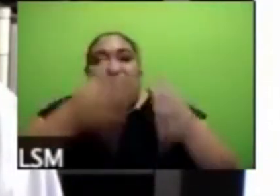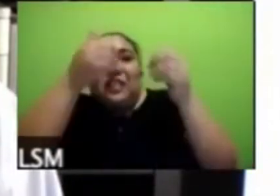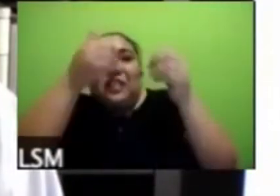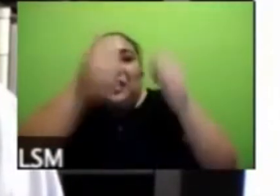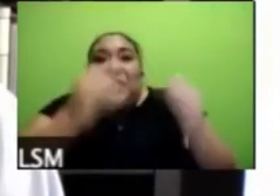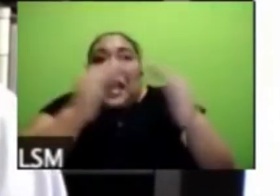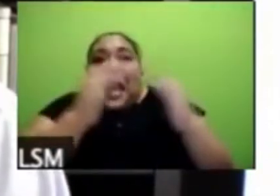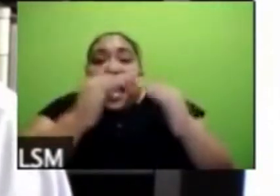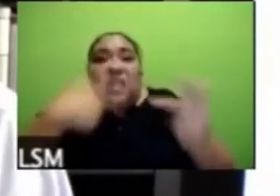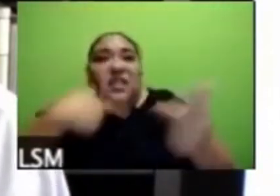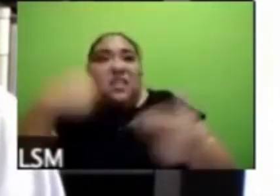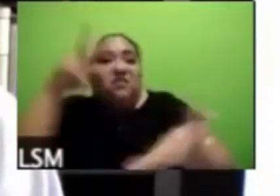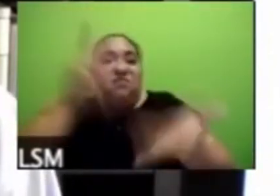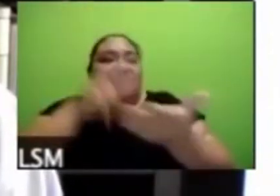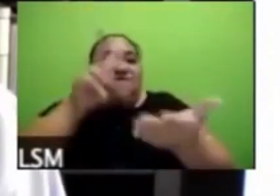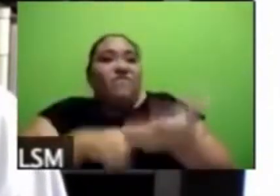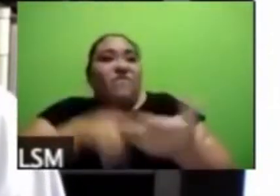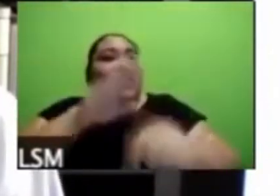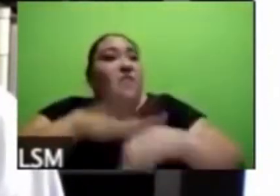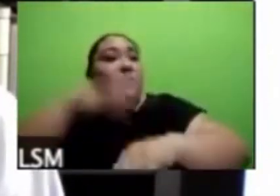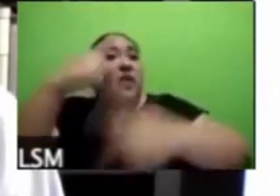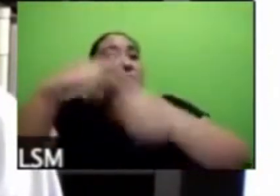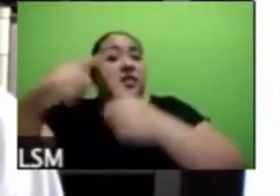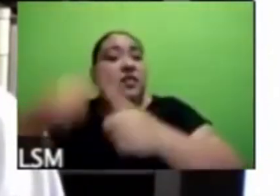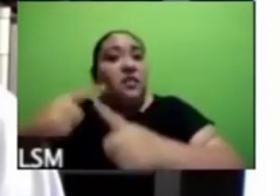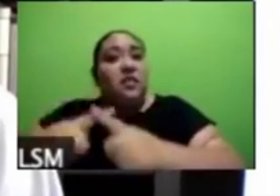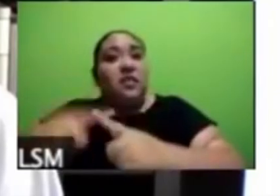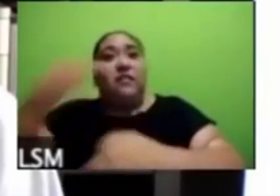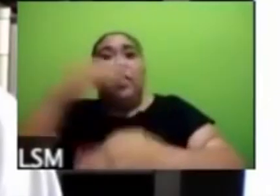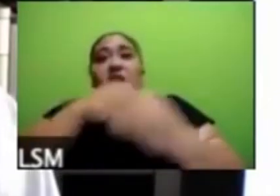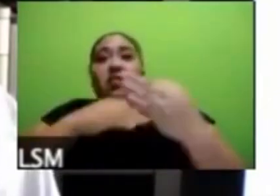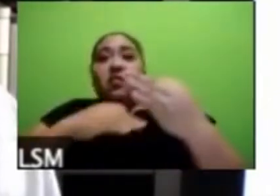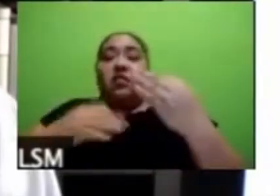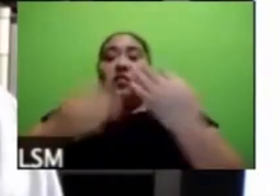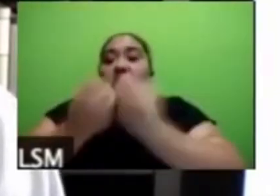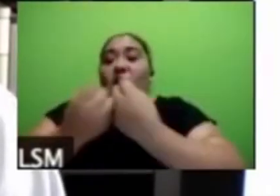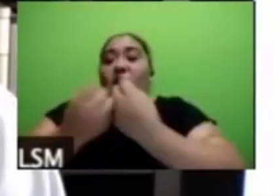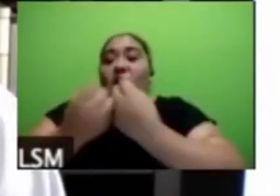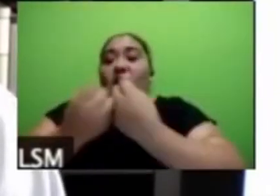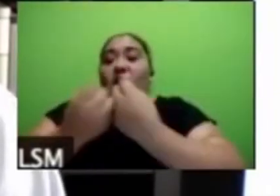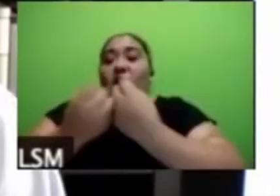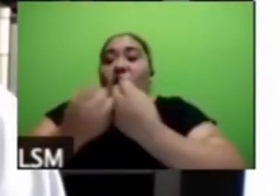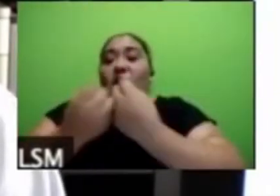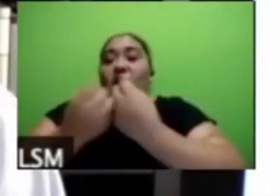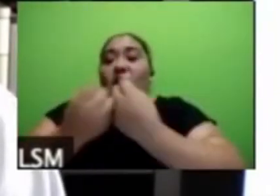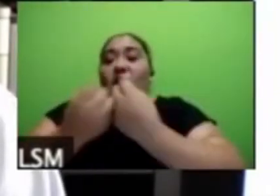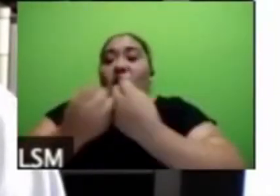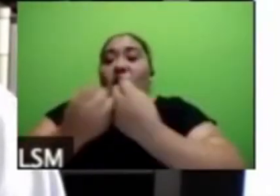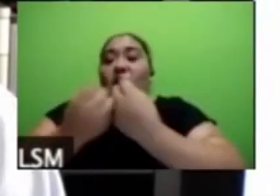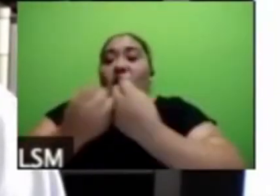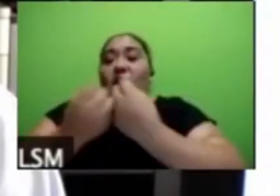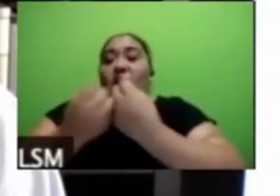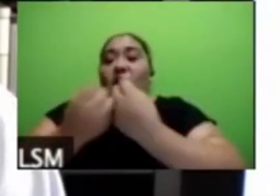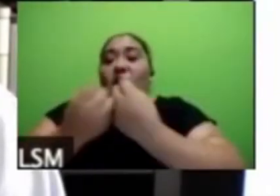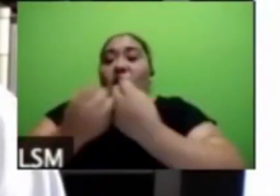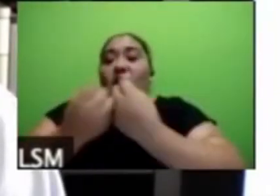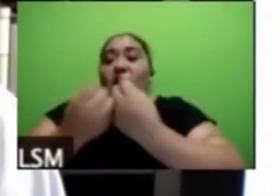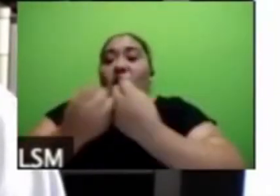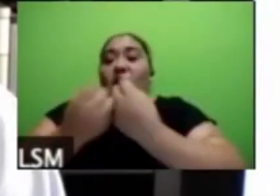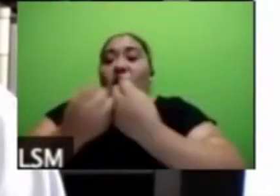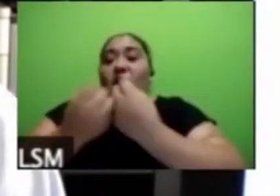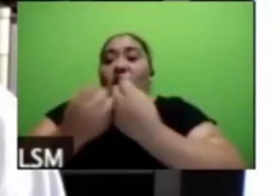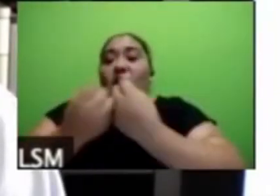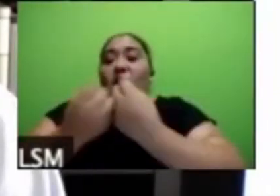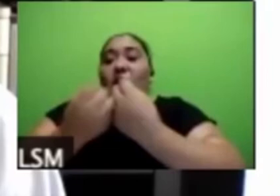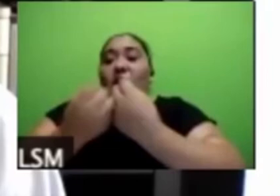trincheras tanto de la sociedad de la sociedad civil como por supuesto de gobierno la